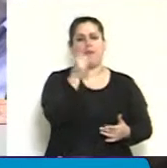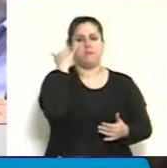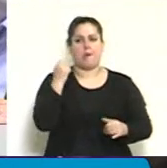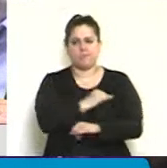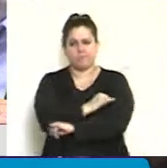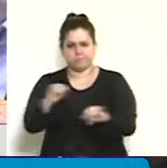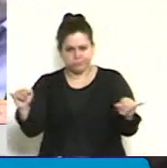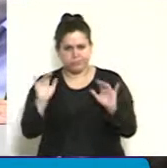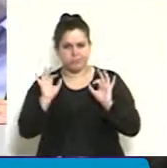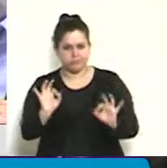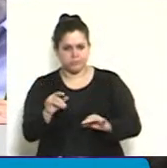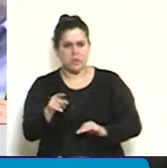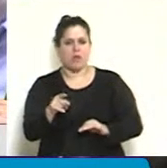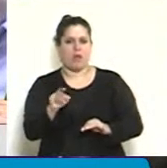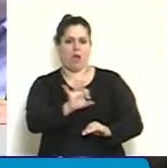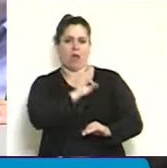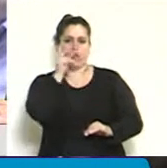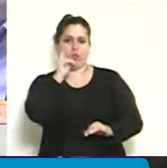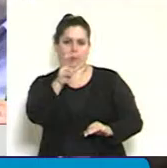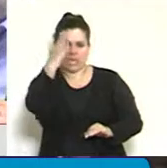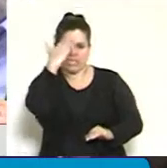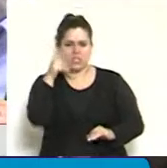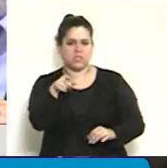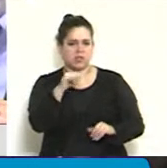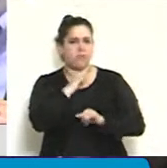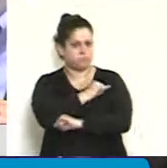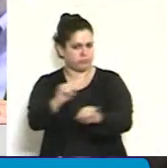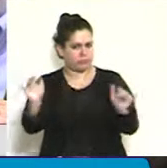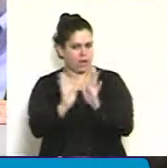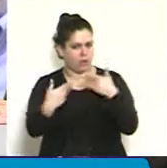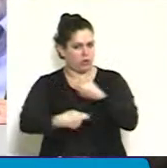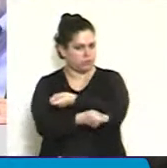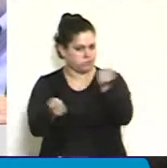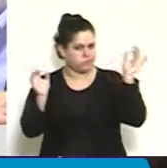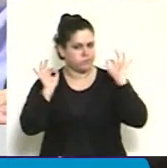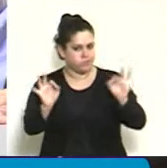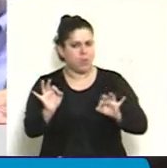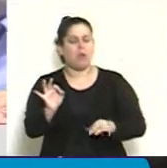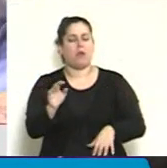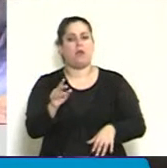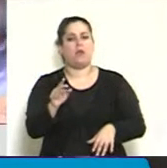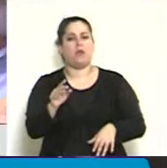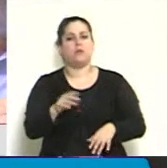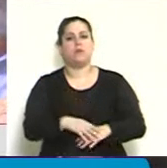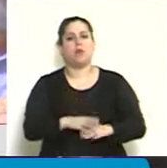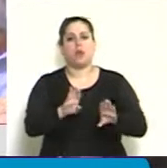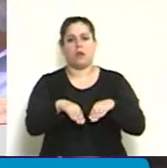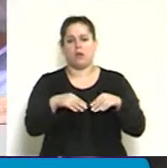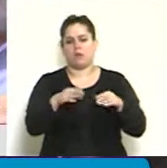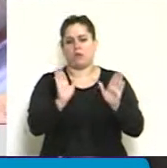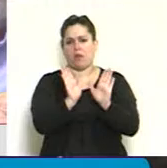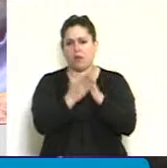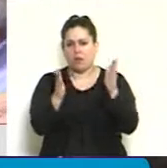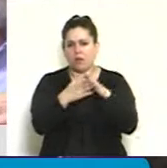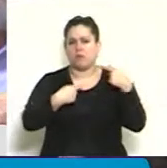durante este año 2015, y se entregaron ejemplares de la